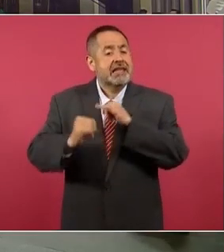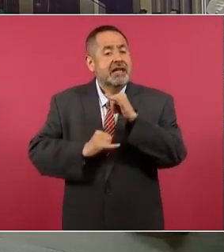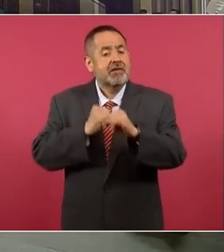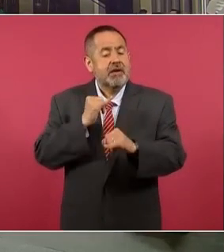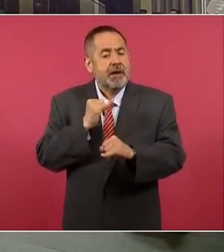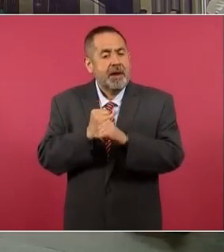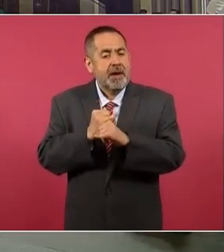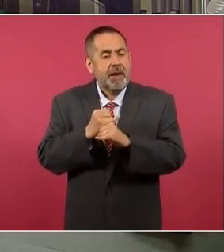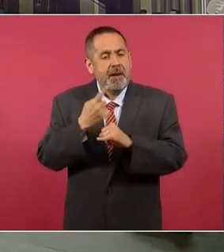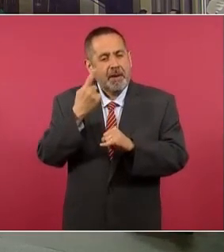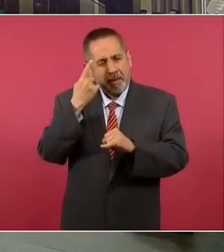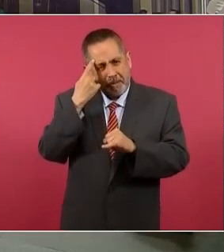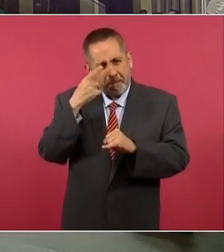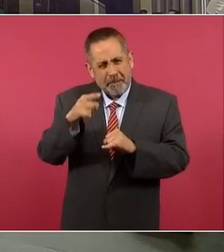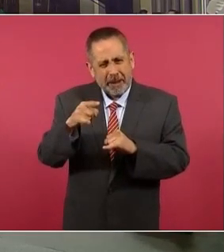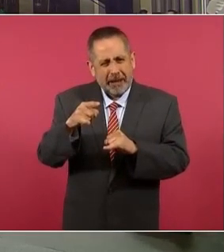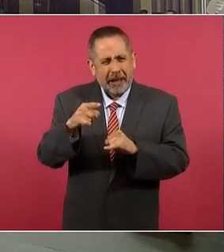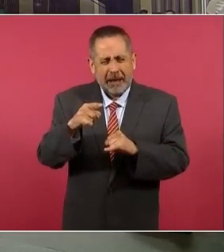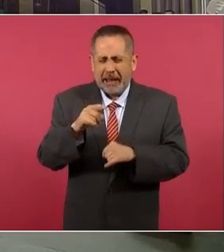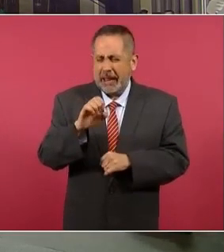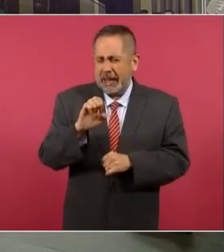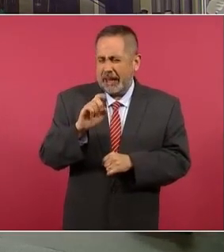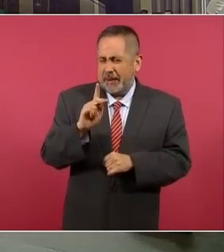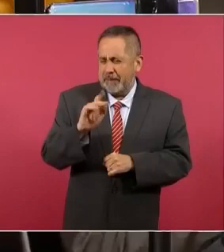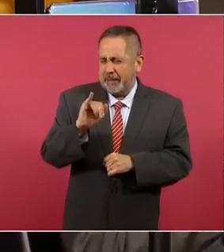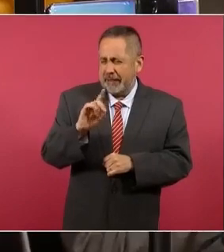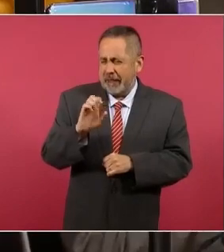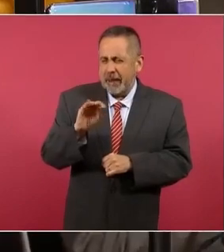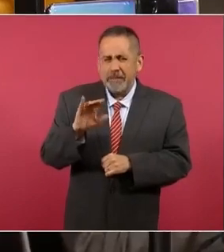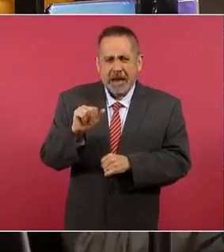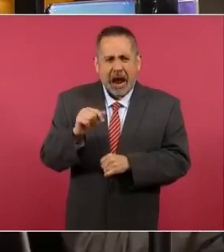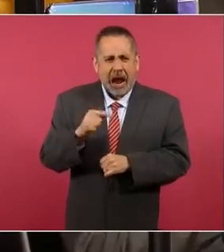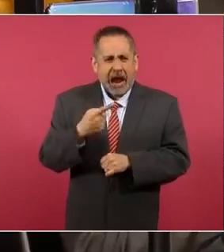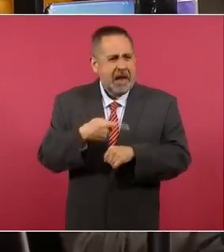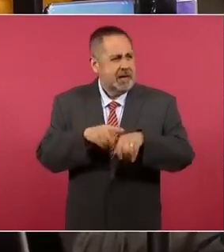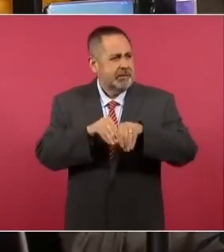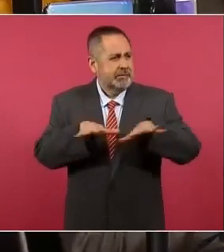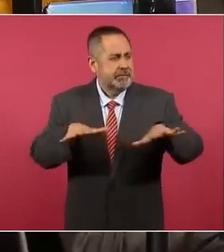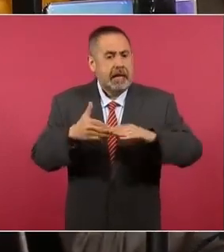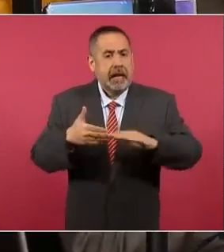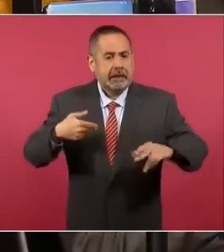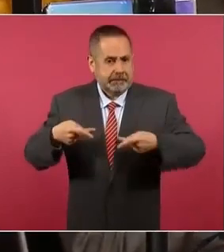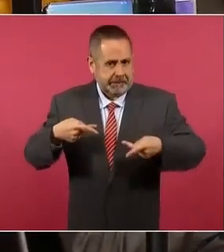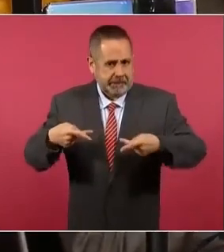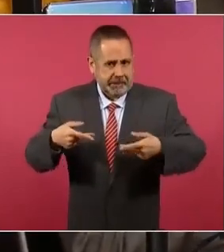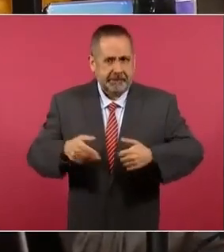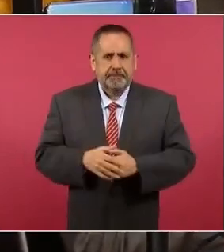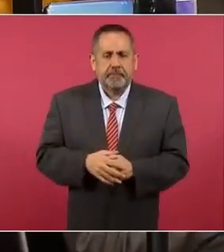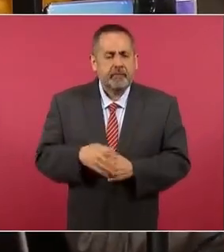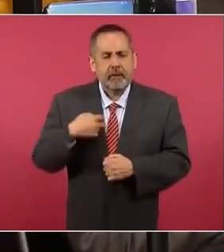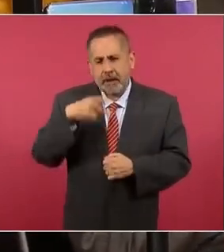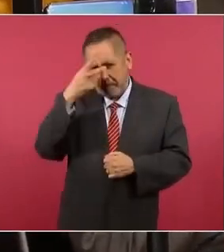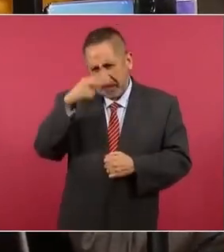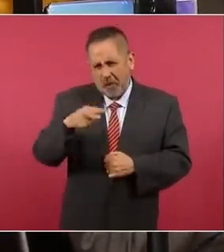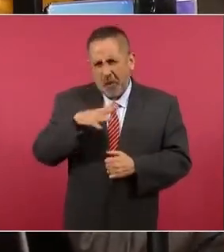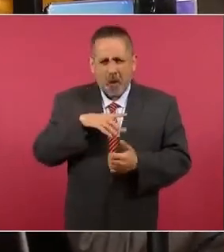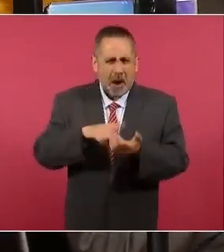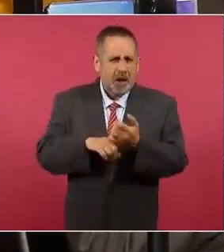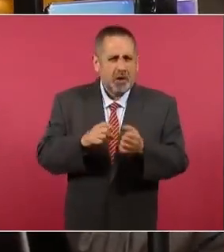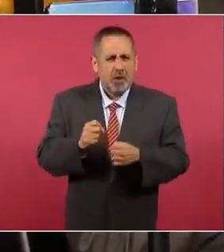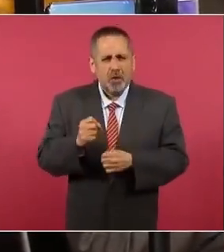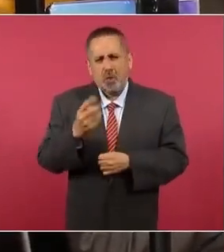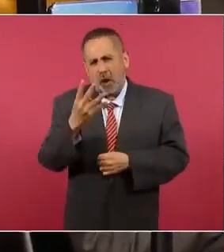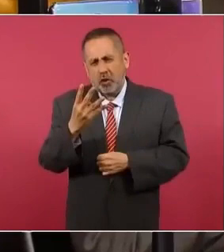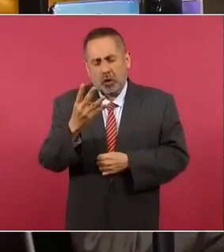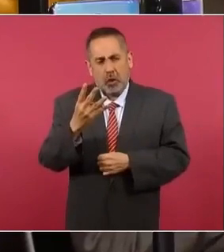preparación de las epidemias. En México se tienen registradas alrededor de cuatro, más o menos,